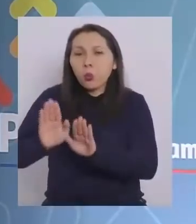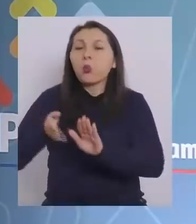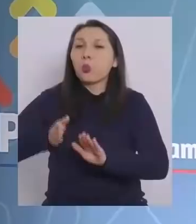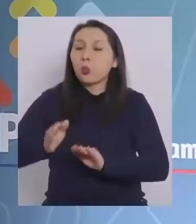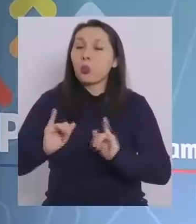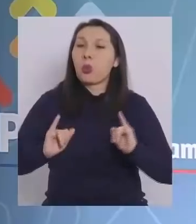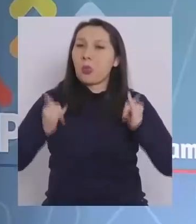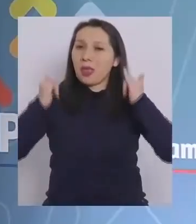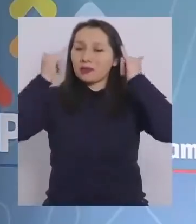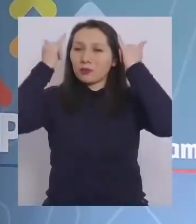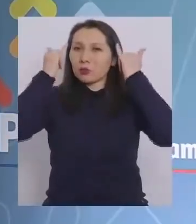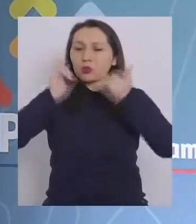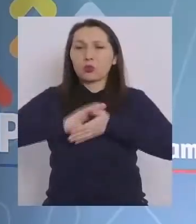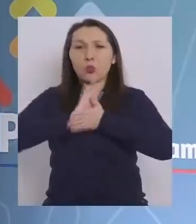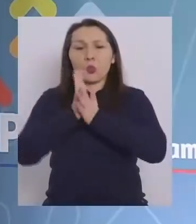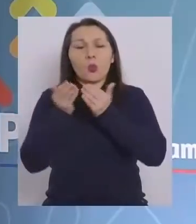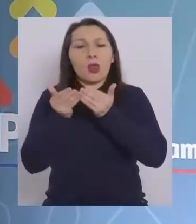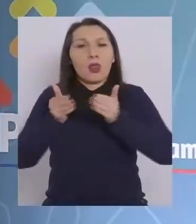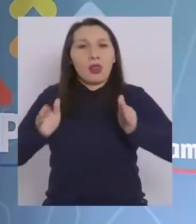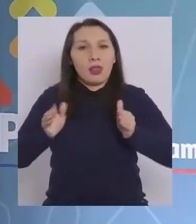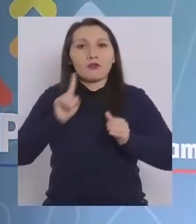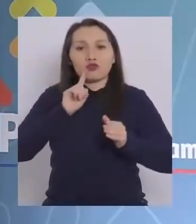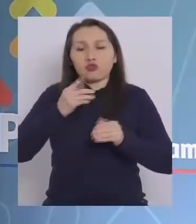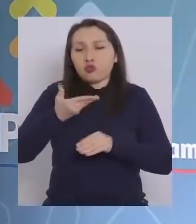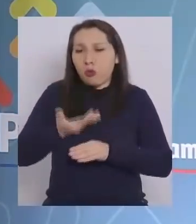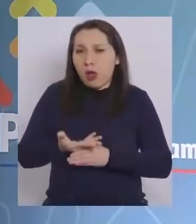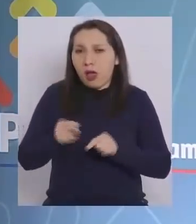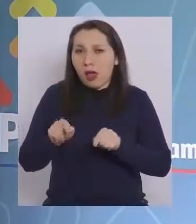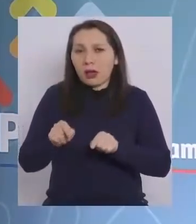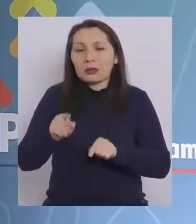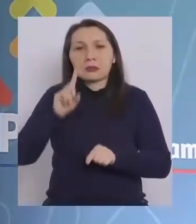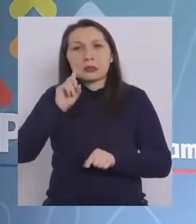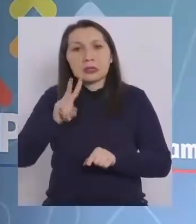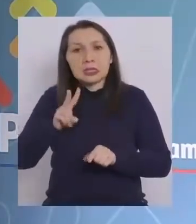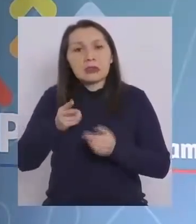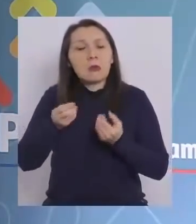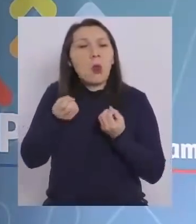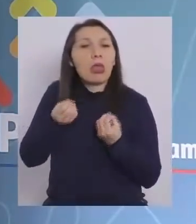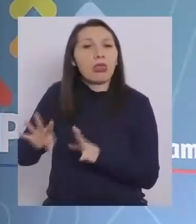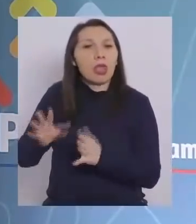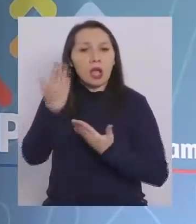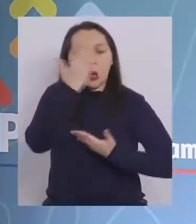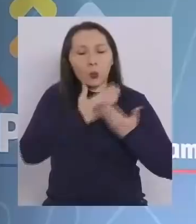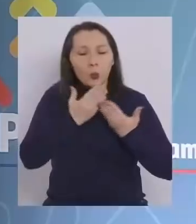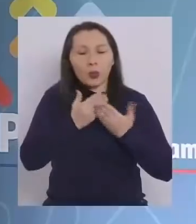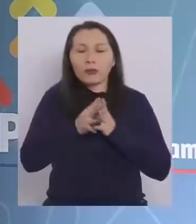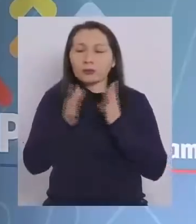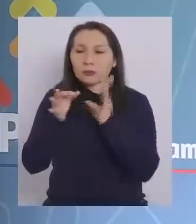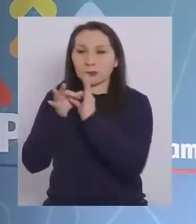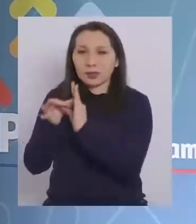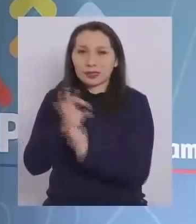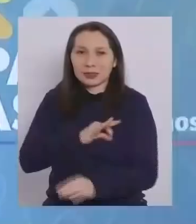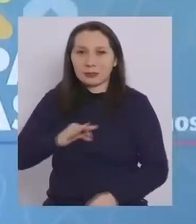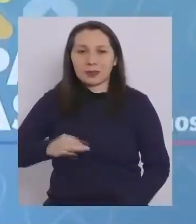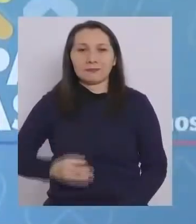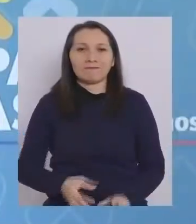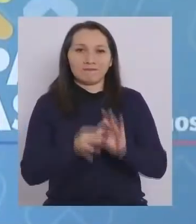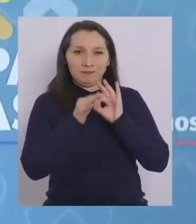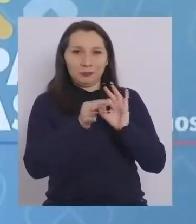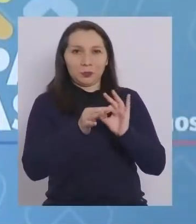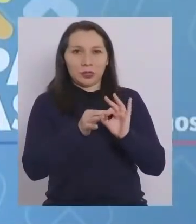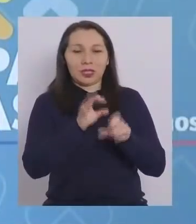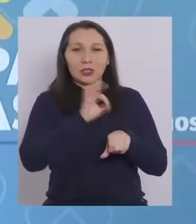seguir disfrutando de todas las libertades que estamos teniendo sin dejar de cuidarse. Muchas gracias, Ministro. Muchas gracias,